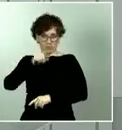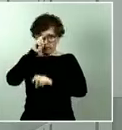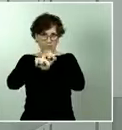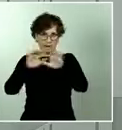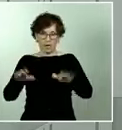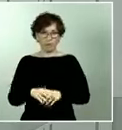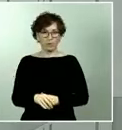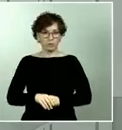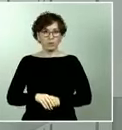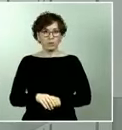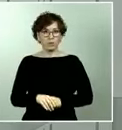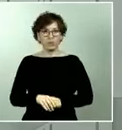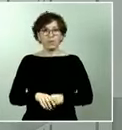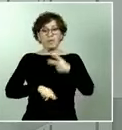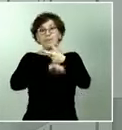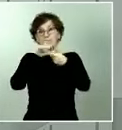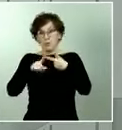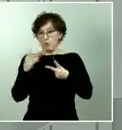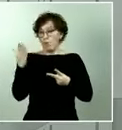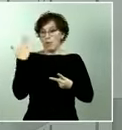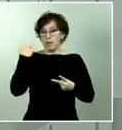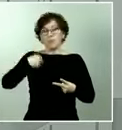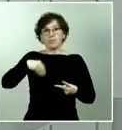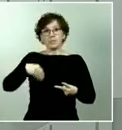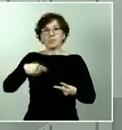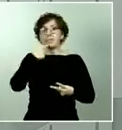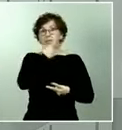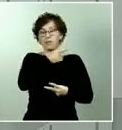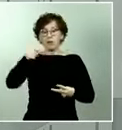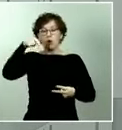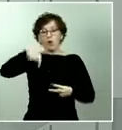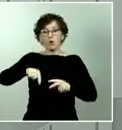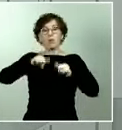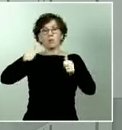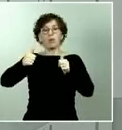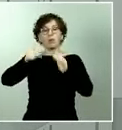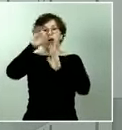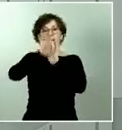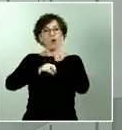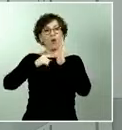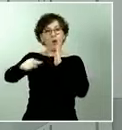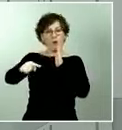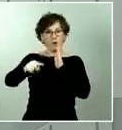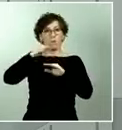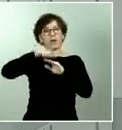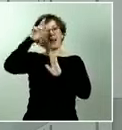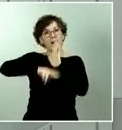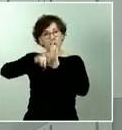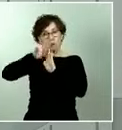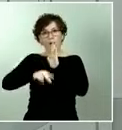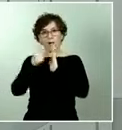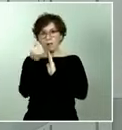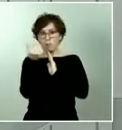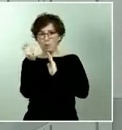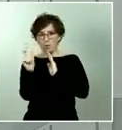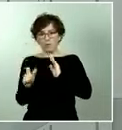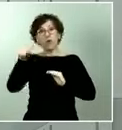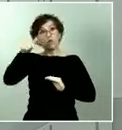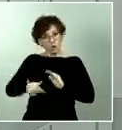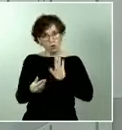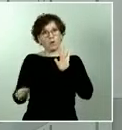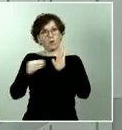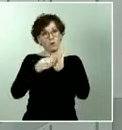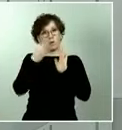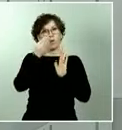ayer que hoy habría una orden de regulación de los precios de productos sanitarios y hoy hay una orden publicada en el BOE de regulación de precios sanitarios que establece el